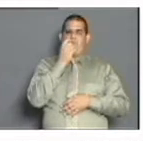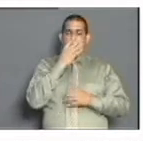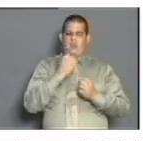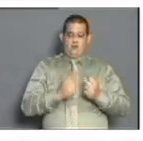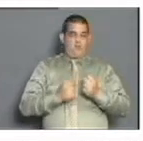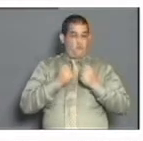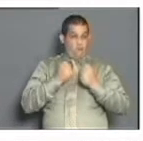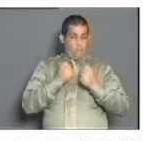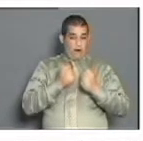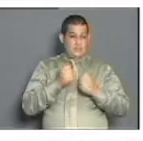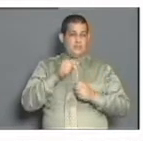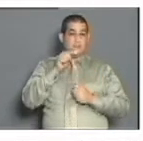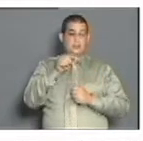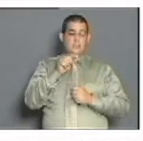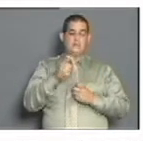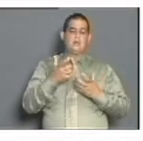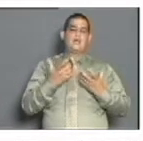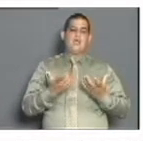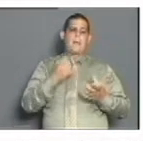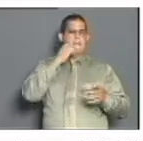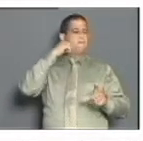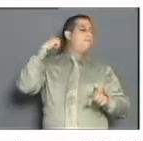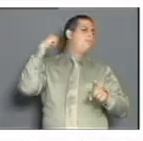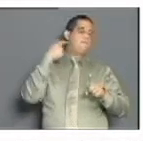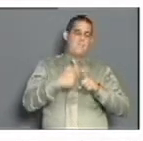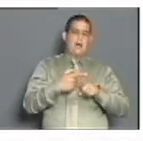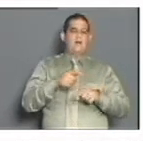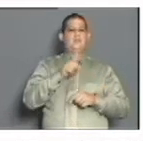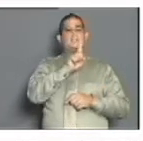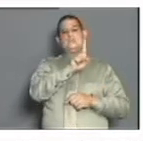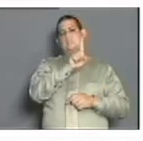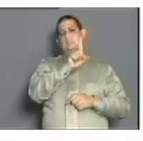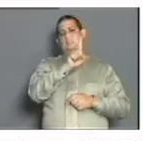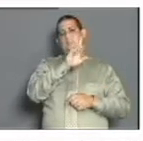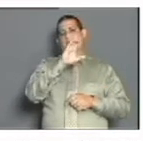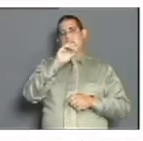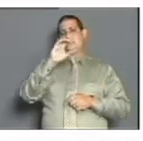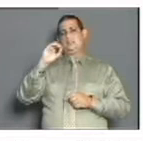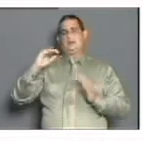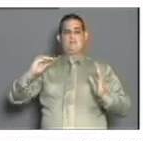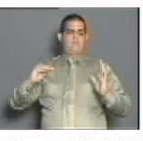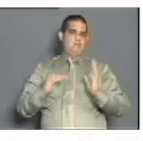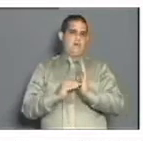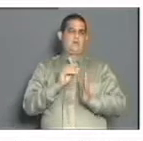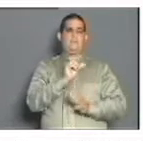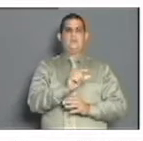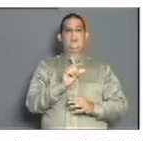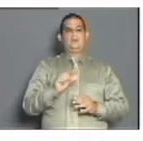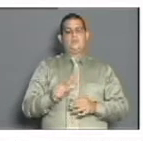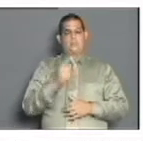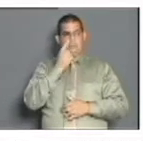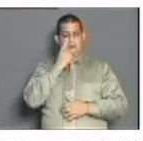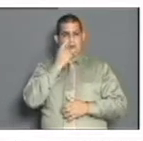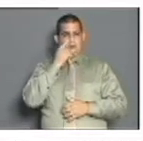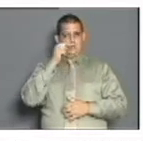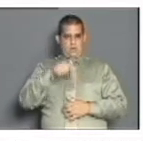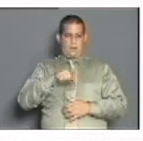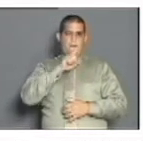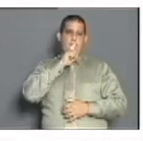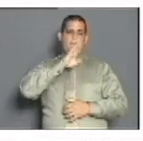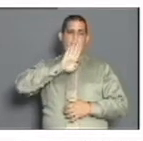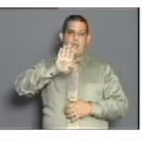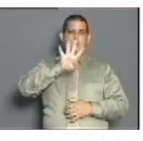Los territorios con la tasa de incidencia por 100 mil habitantes más elevada en la jornada de ayer. Aquí el municipio de Vánez con